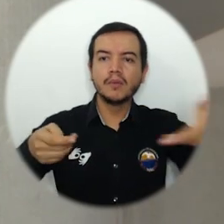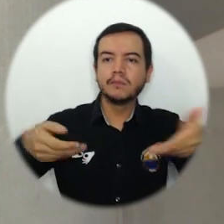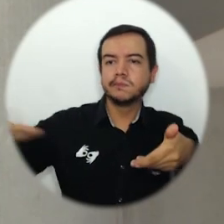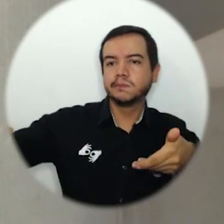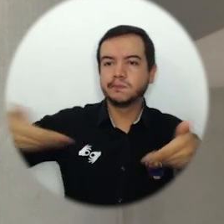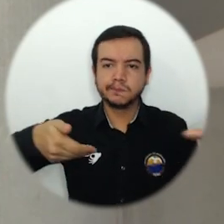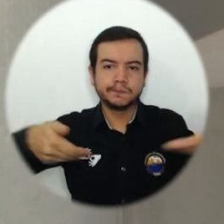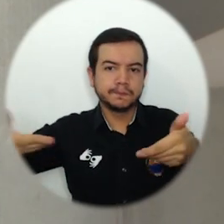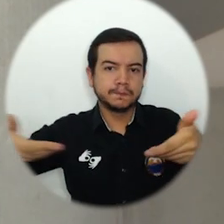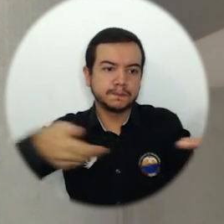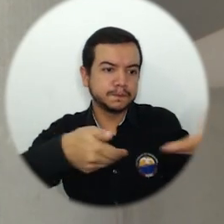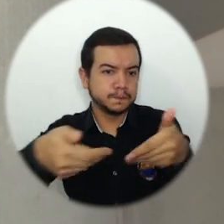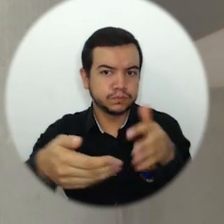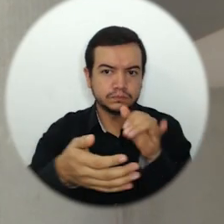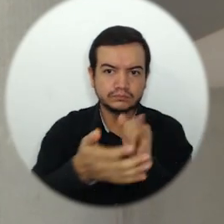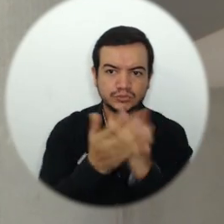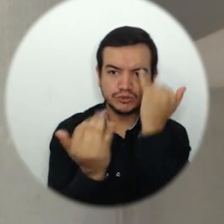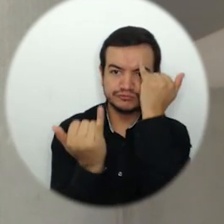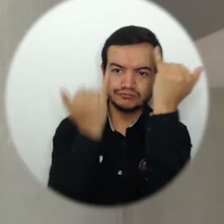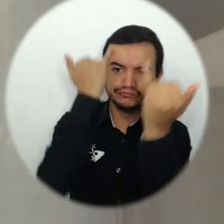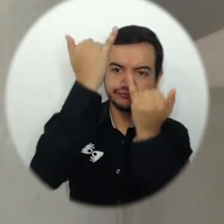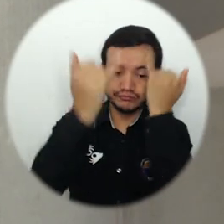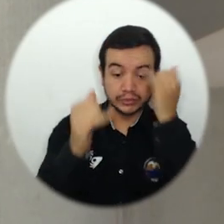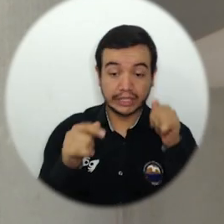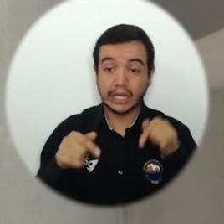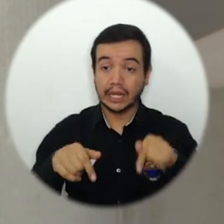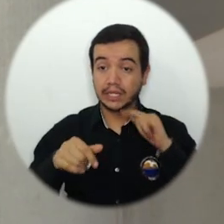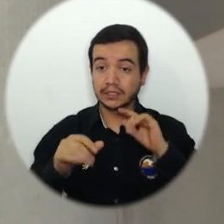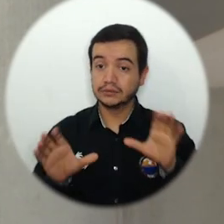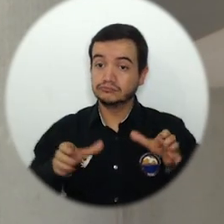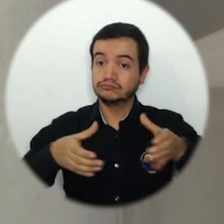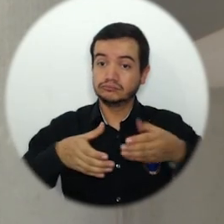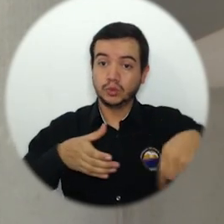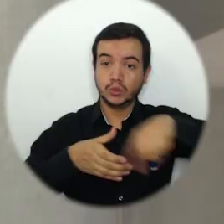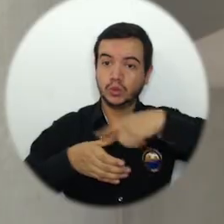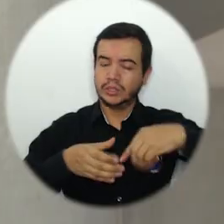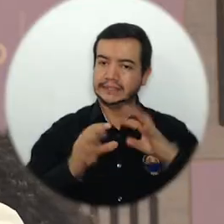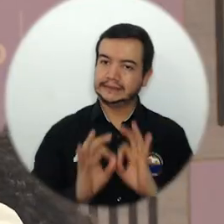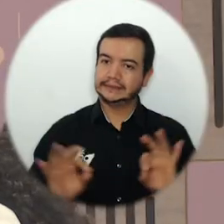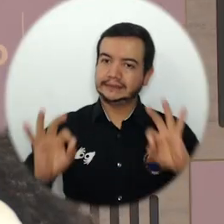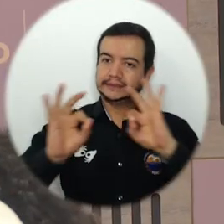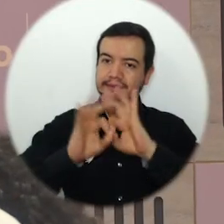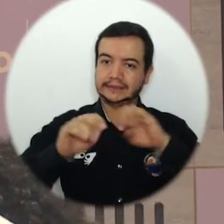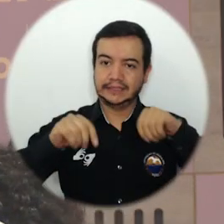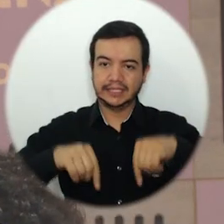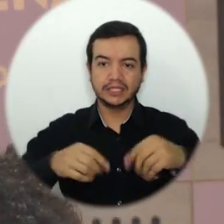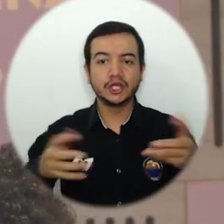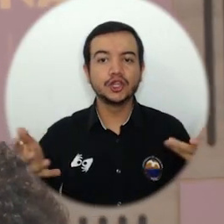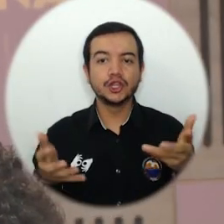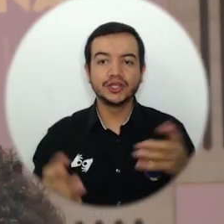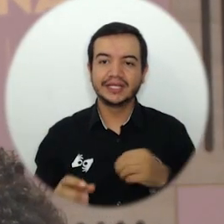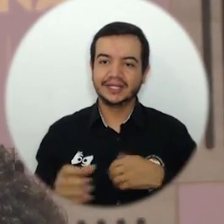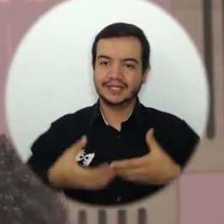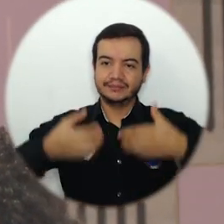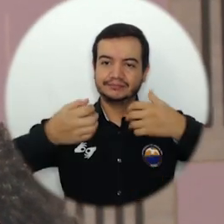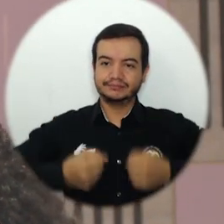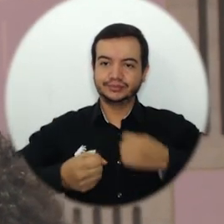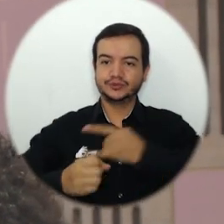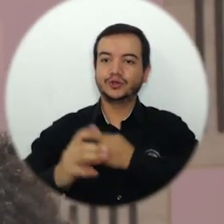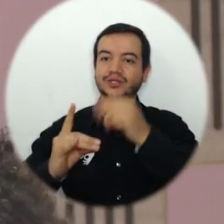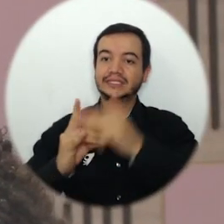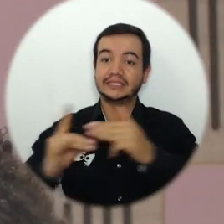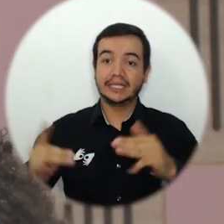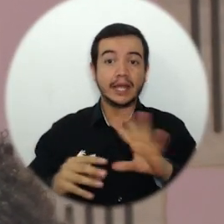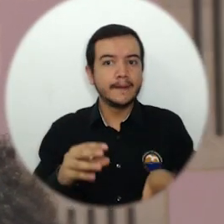importantes por parte de cada uno de los actores que hoy hicieron parte fundamental de este encuentro aquí en la